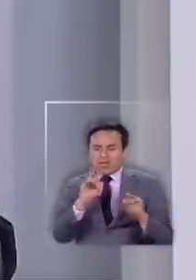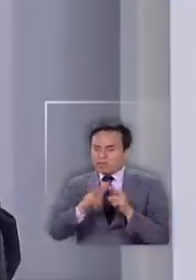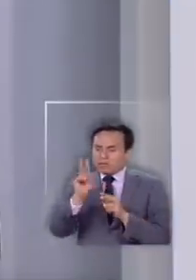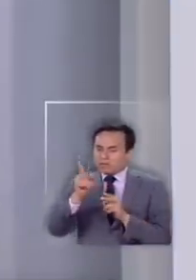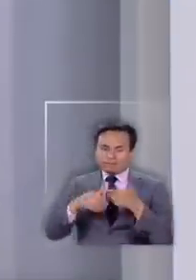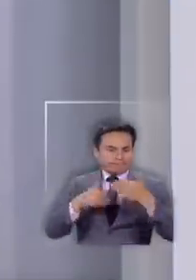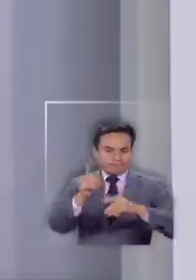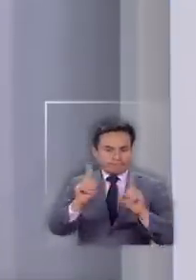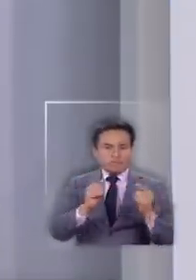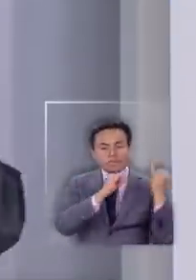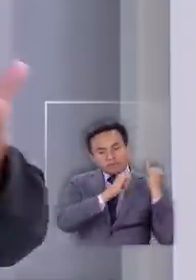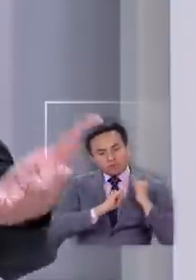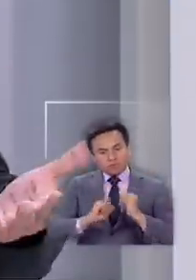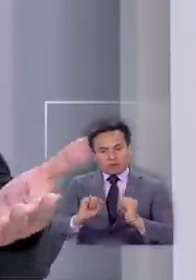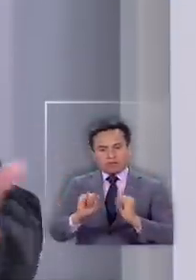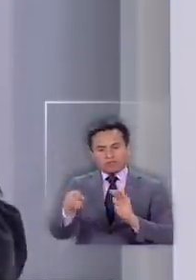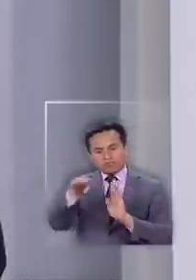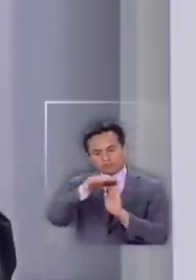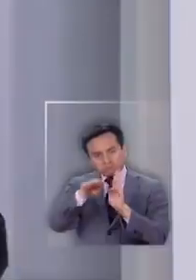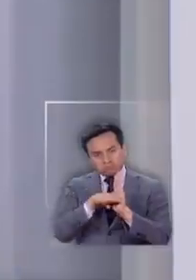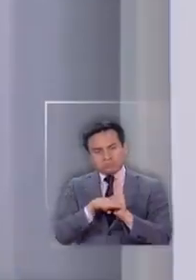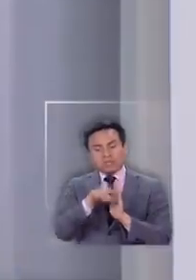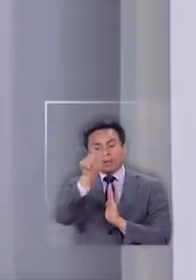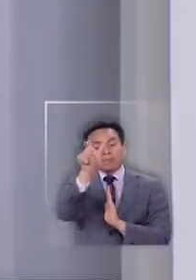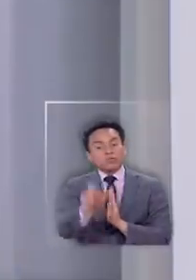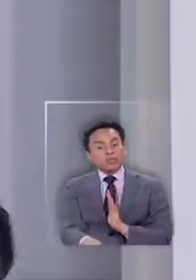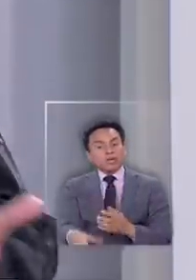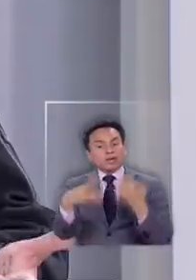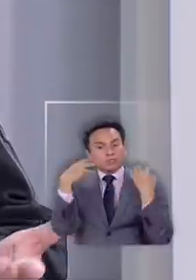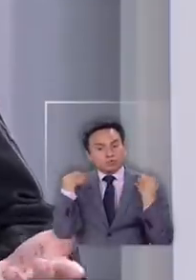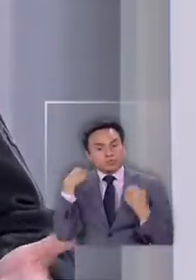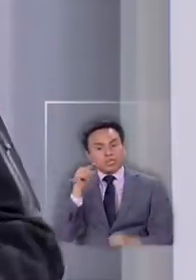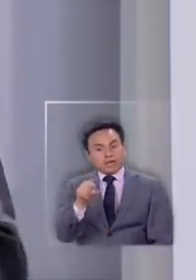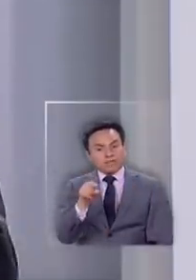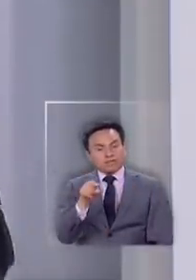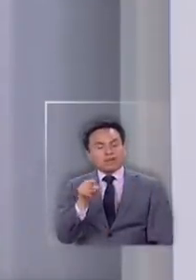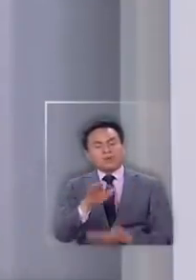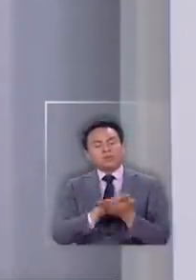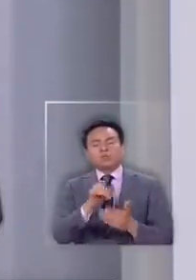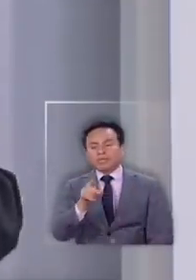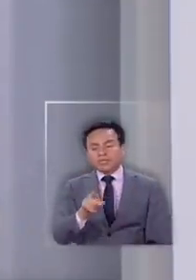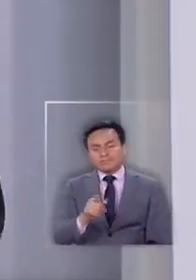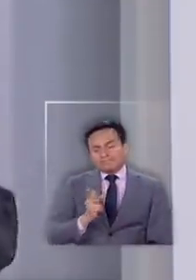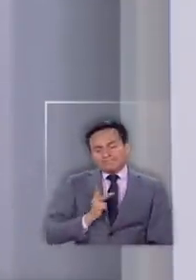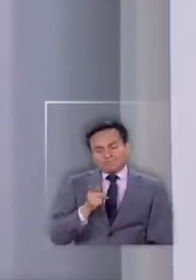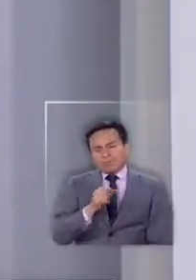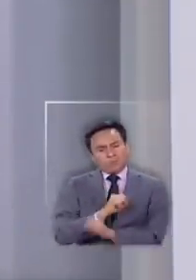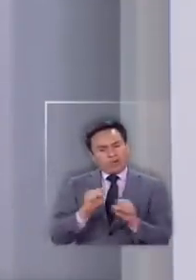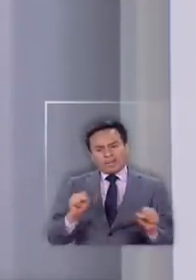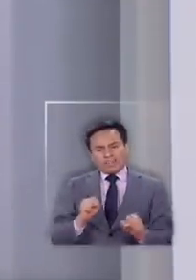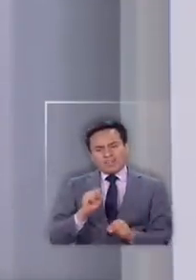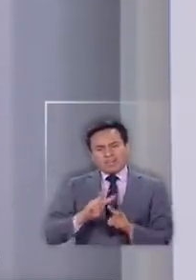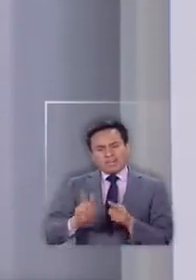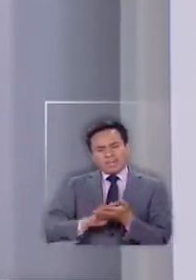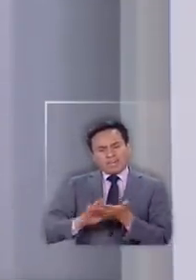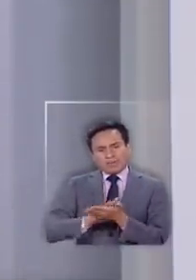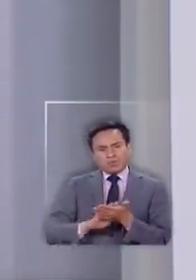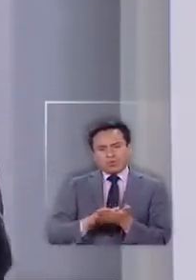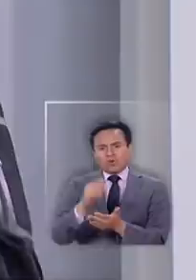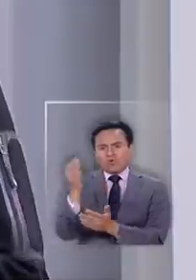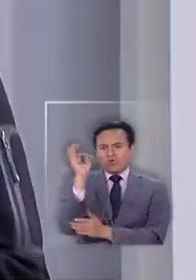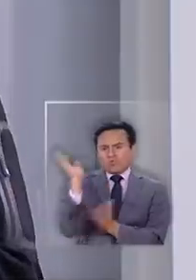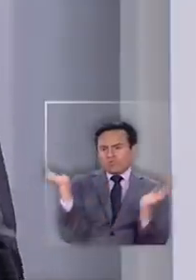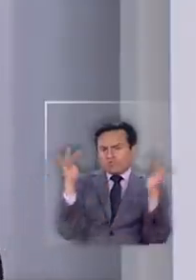porque se hubiera informado, se hubiera establecido de alguna manera a la persona responsable si le hubiera dicho, señor, usted no puede desarrollar más